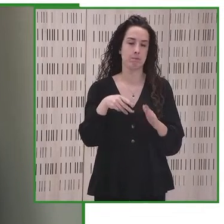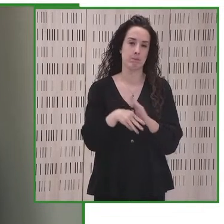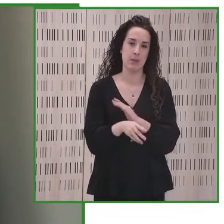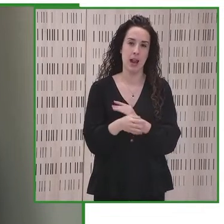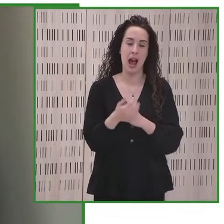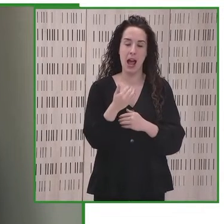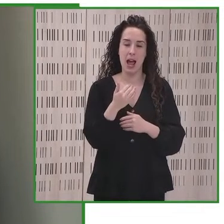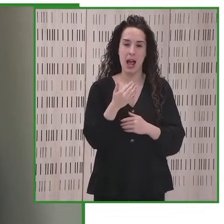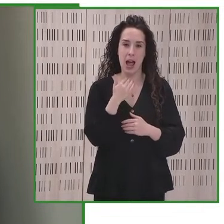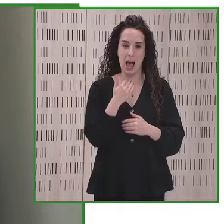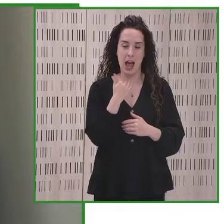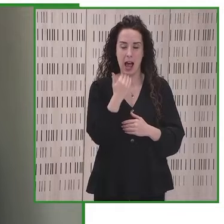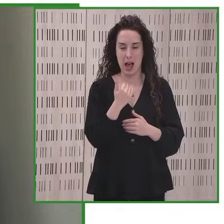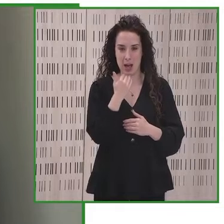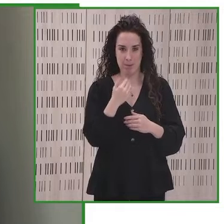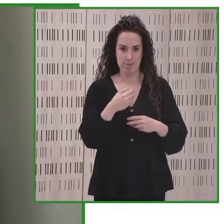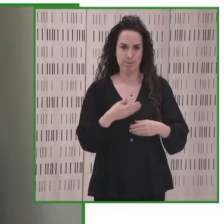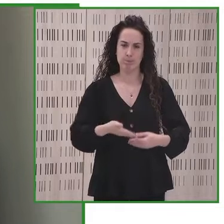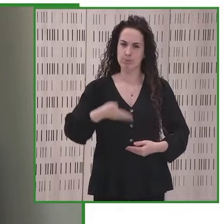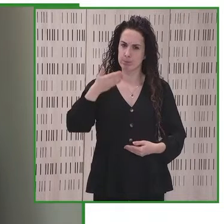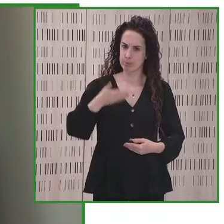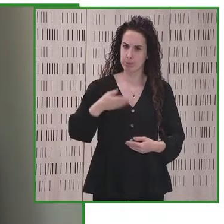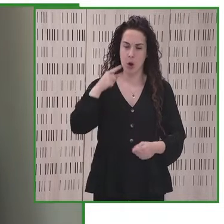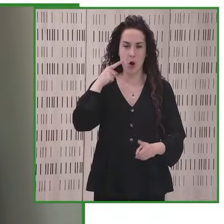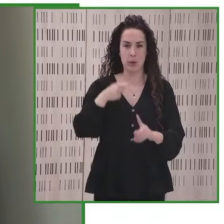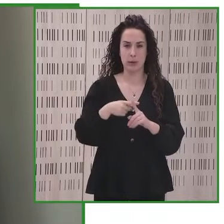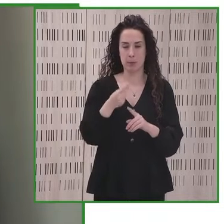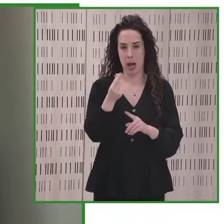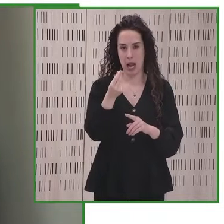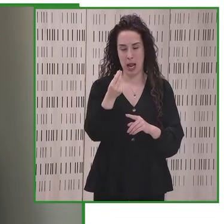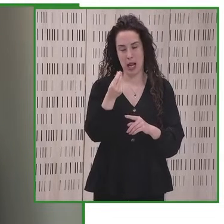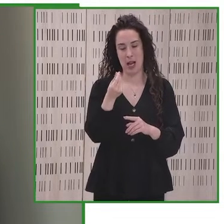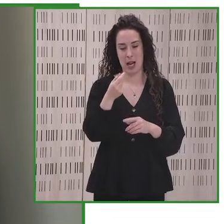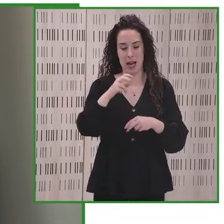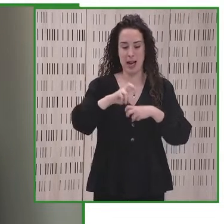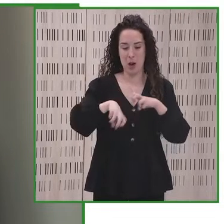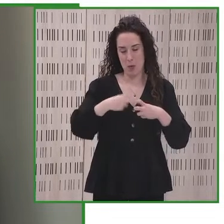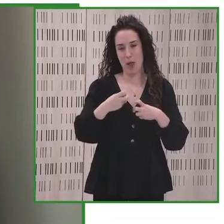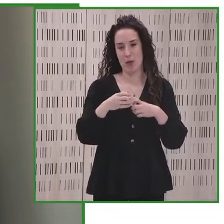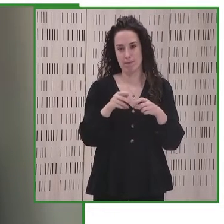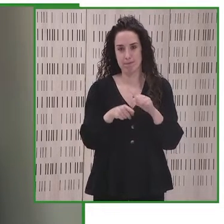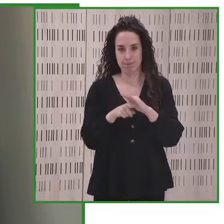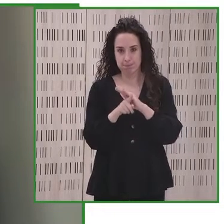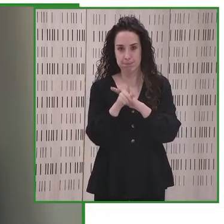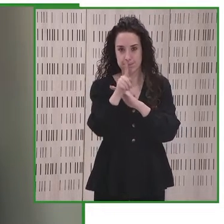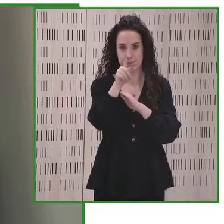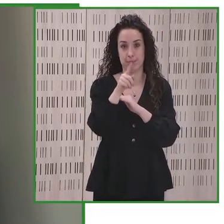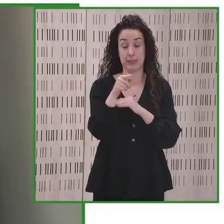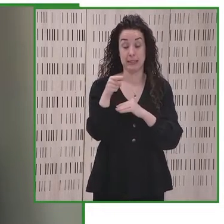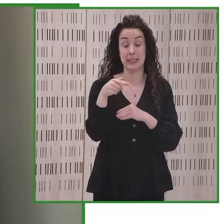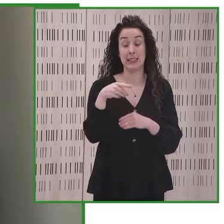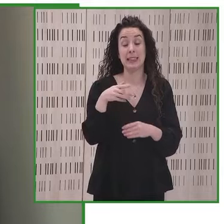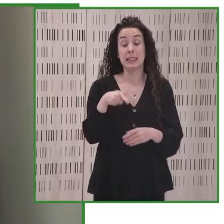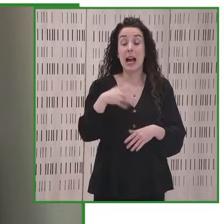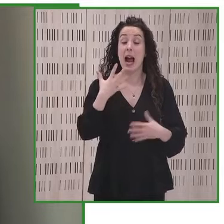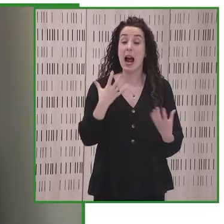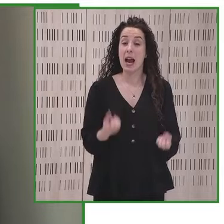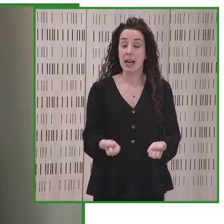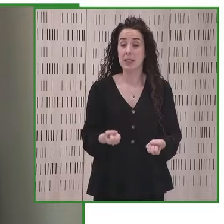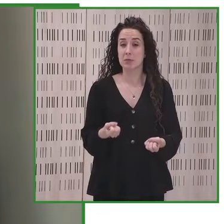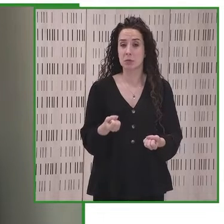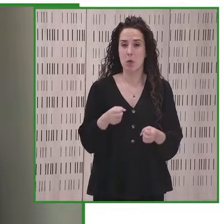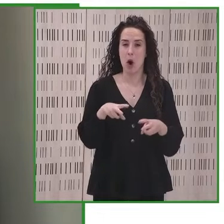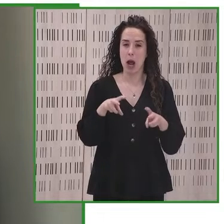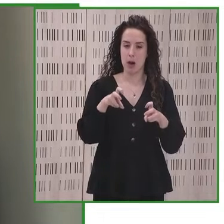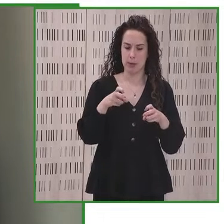económica post-pandemia Creemos que sin lugar a duda que promover e impulsar iniciativas innovadoras que